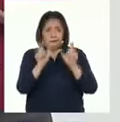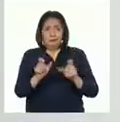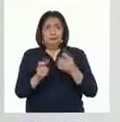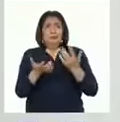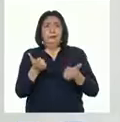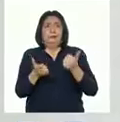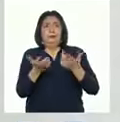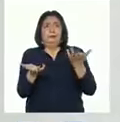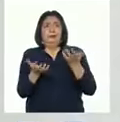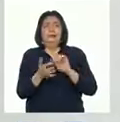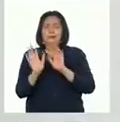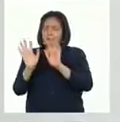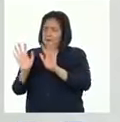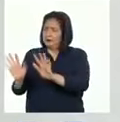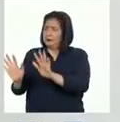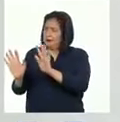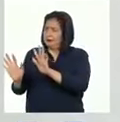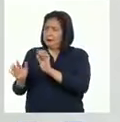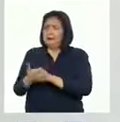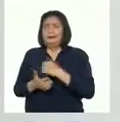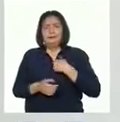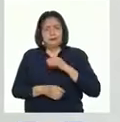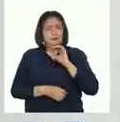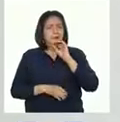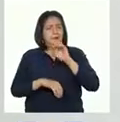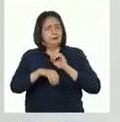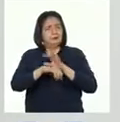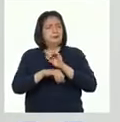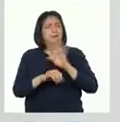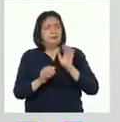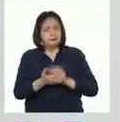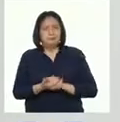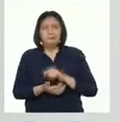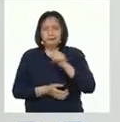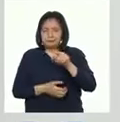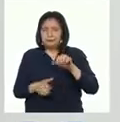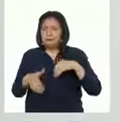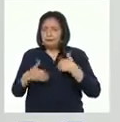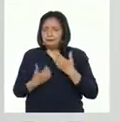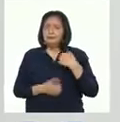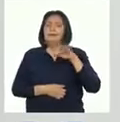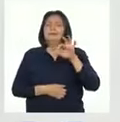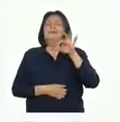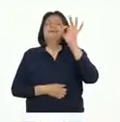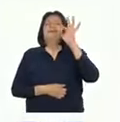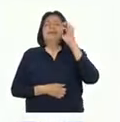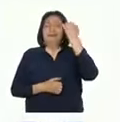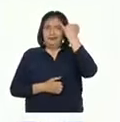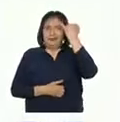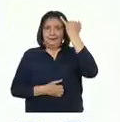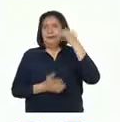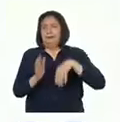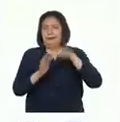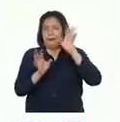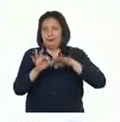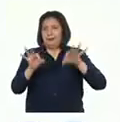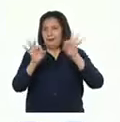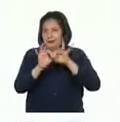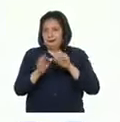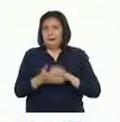principal? Tranquila, Pati. Te daré algunos consejos para que puedas reconocer las ideas principales.